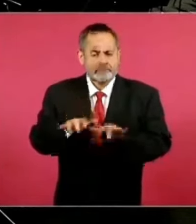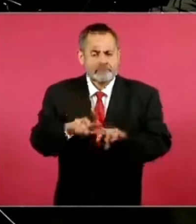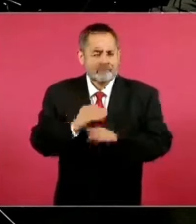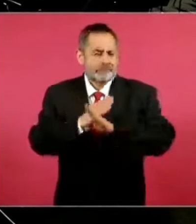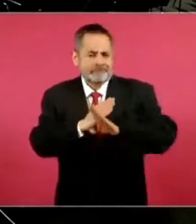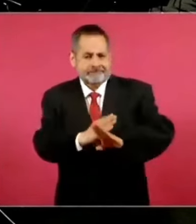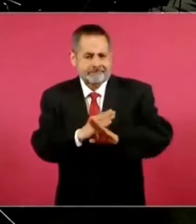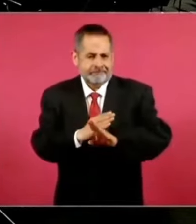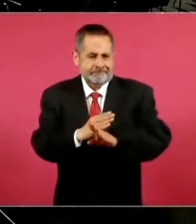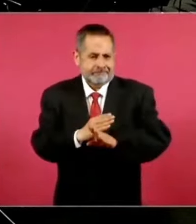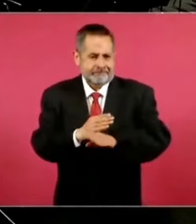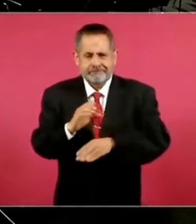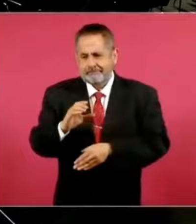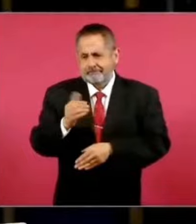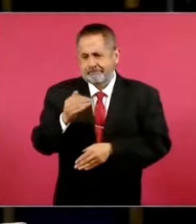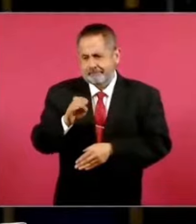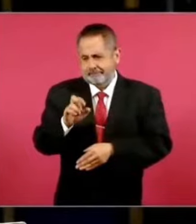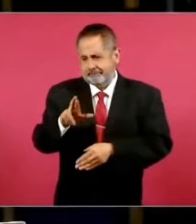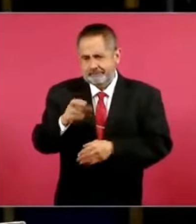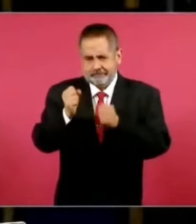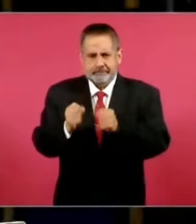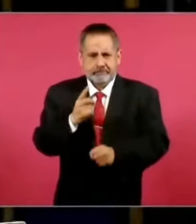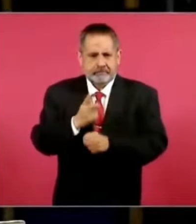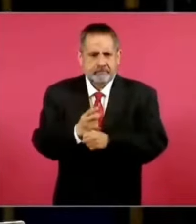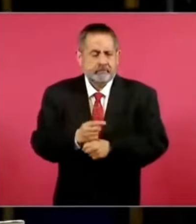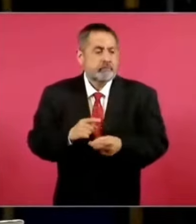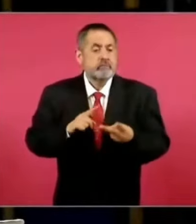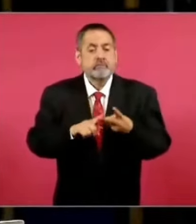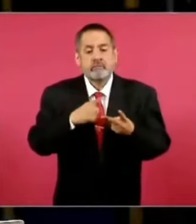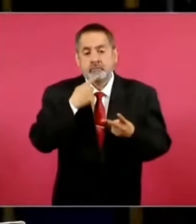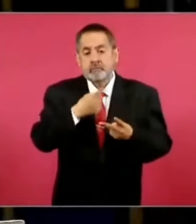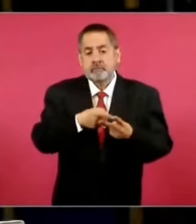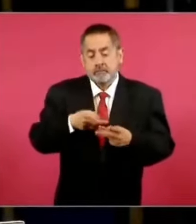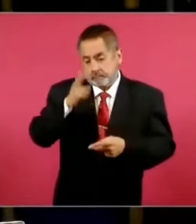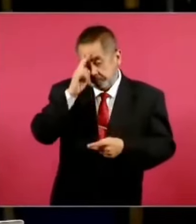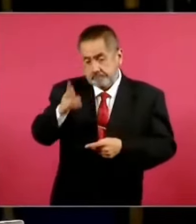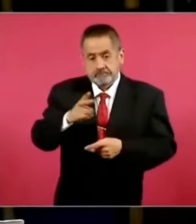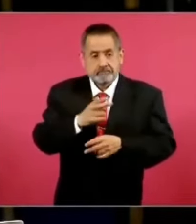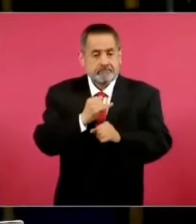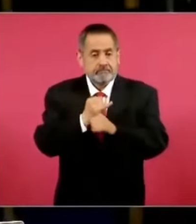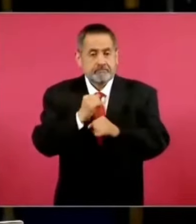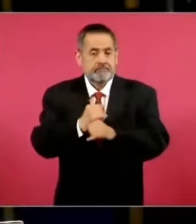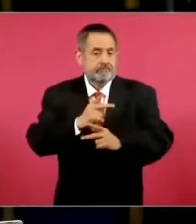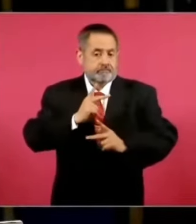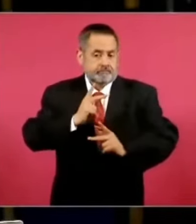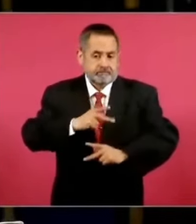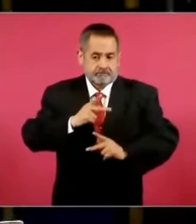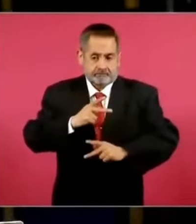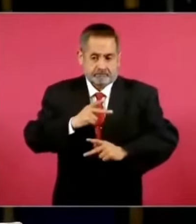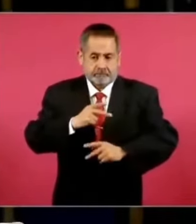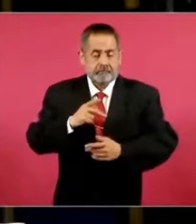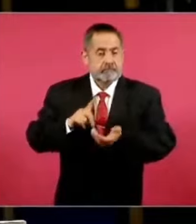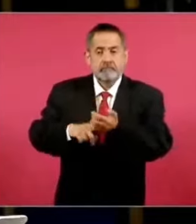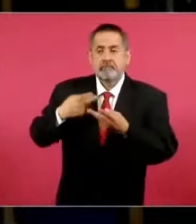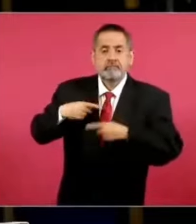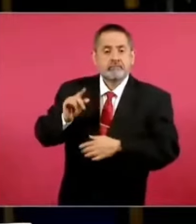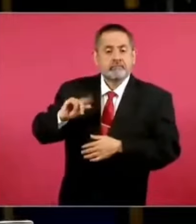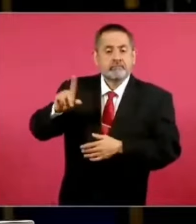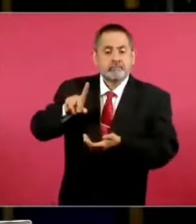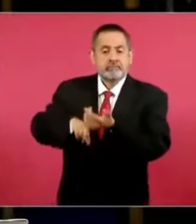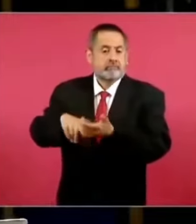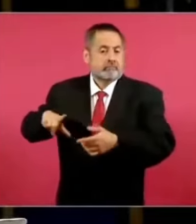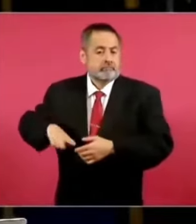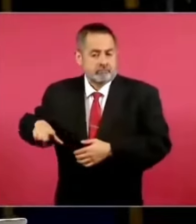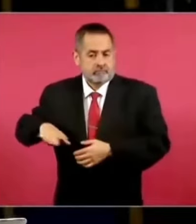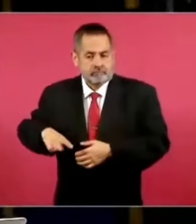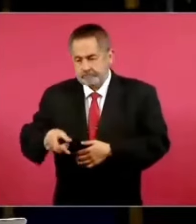las medidas que han tomado está la prohibición de uso de redes sociales, tales como TikTok, para funcionarios públicos. En este